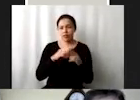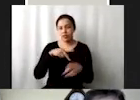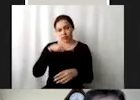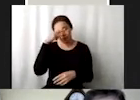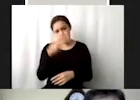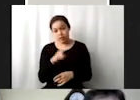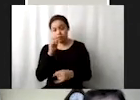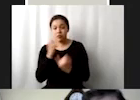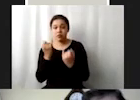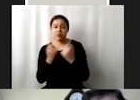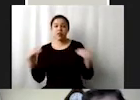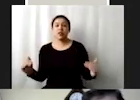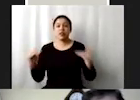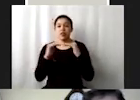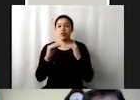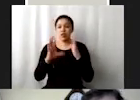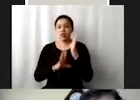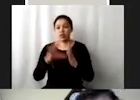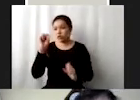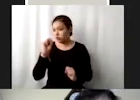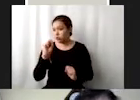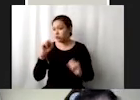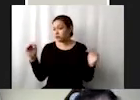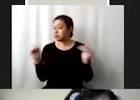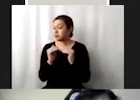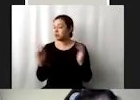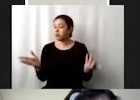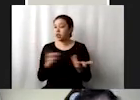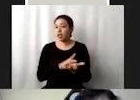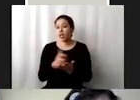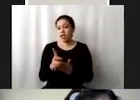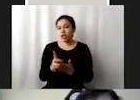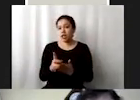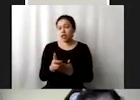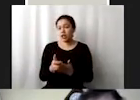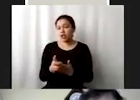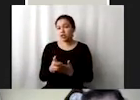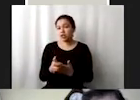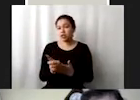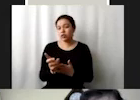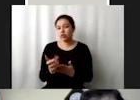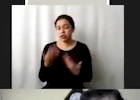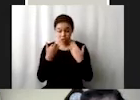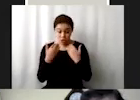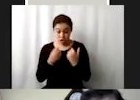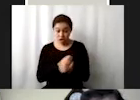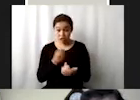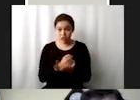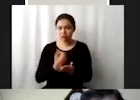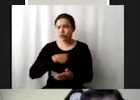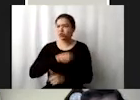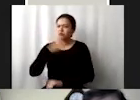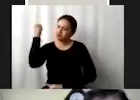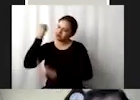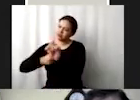de la constitución por ende son derechos que si no nos garantizan tenemos que pelear y